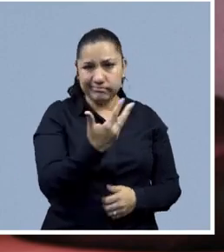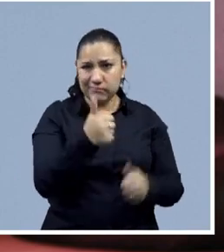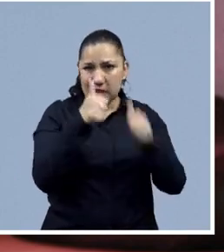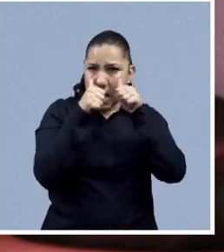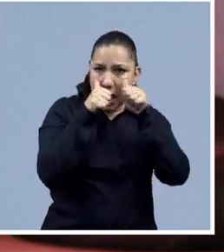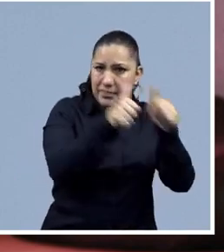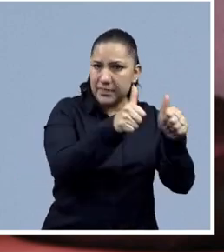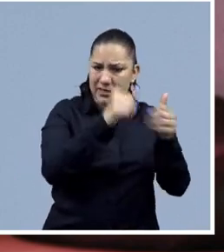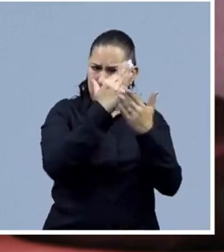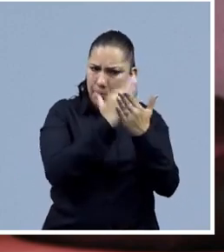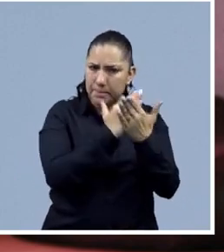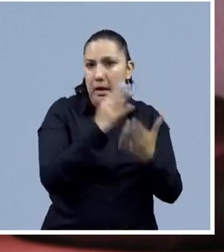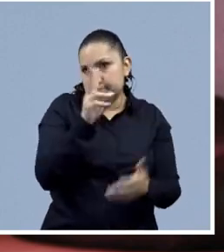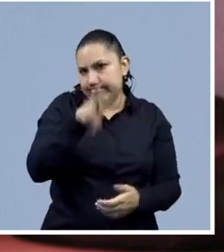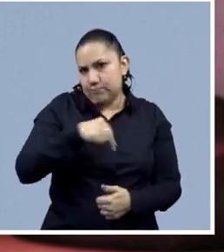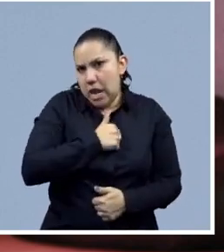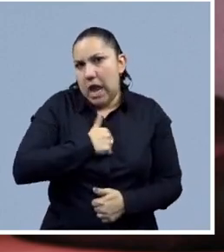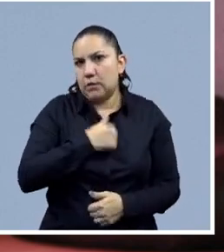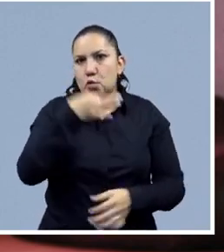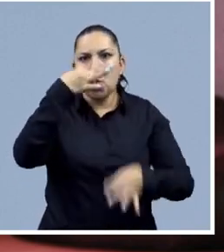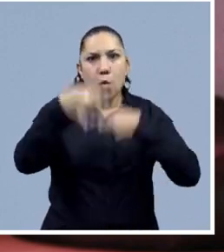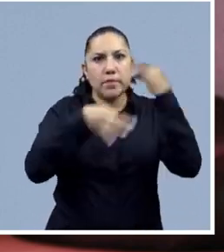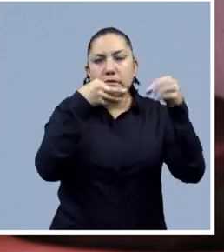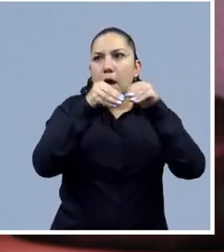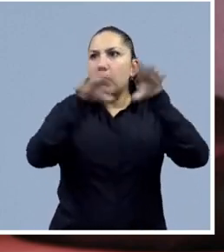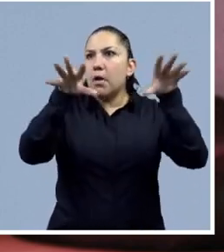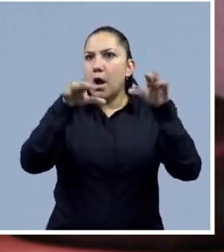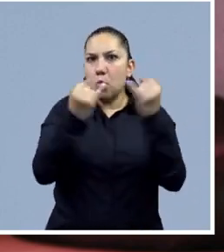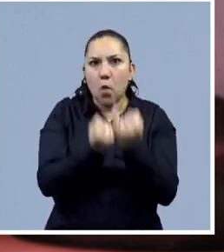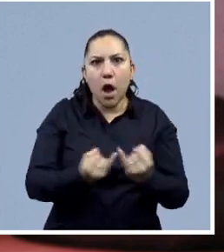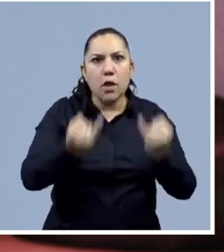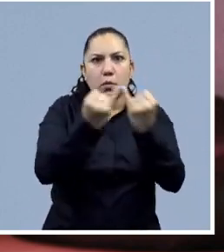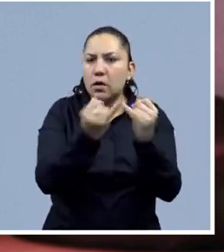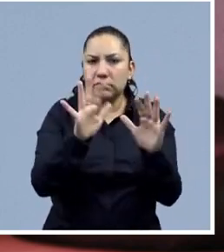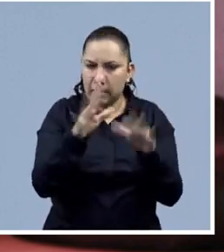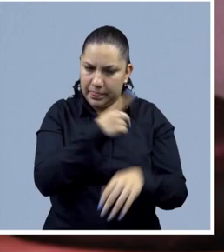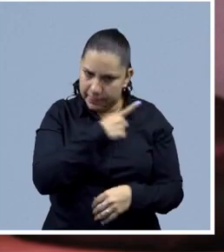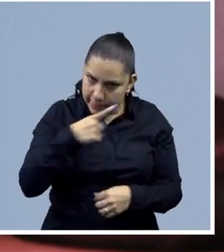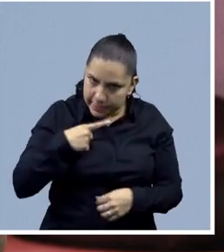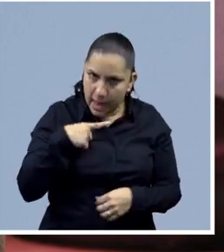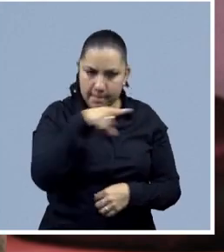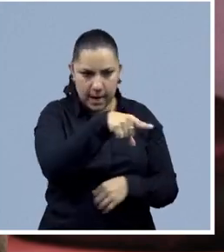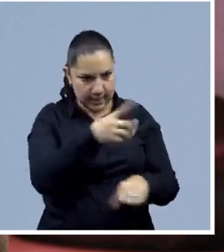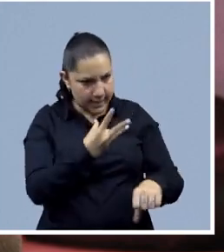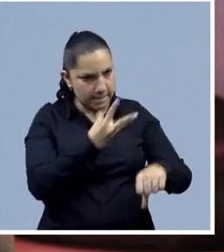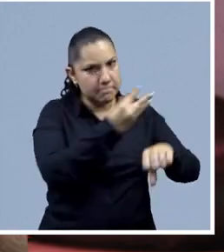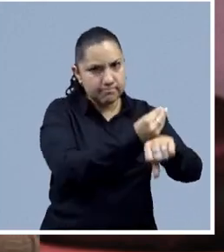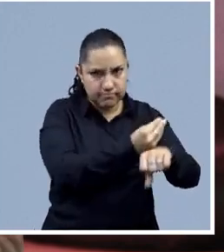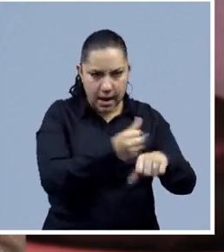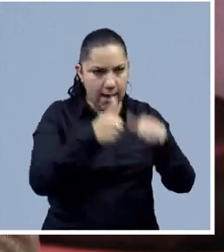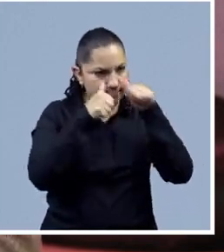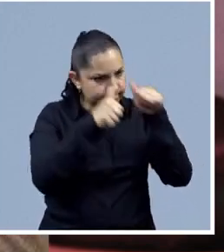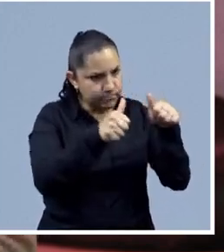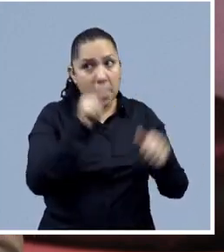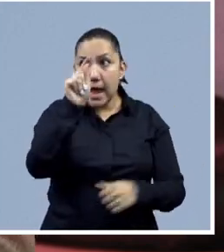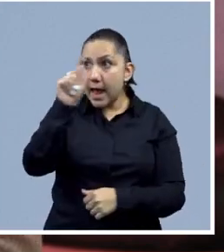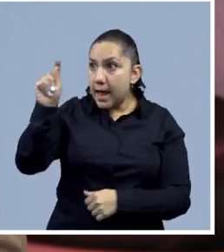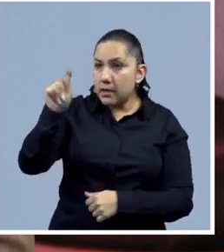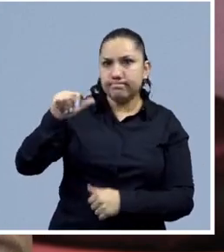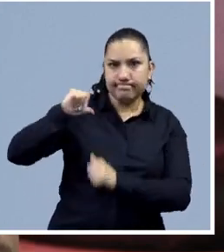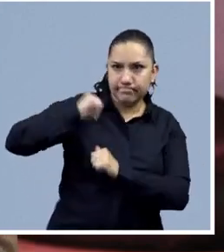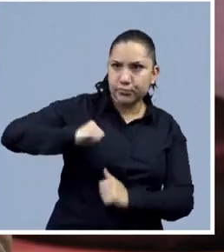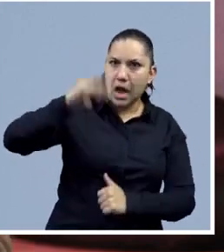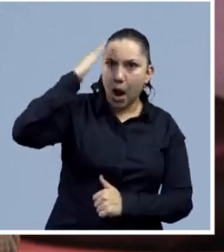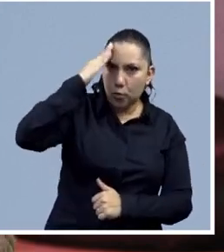cuales tenemos desafortunadamente que hablar, pero sí retomar para seguir este tema de cerca y pues no queda más que las autoridades hagan lo que les